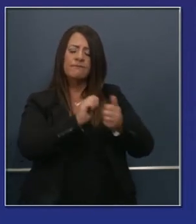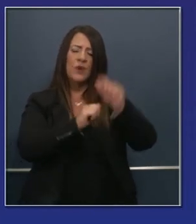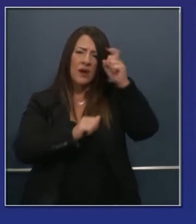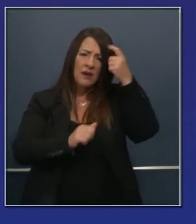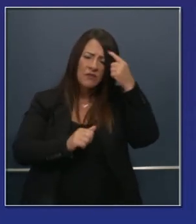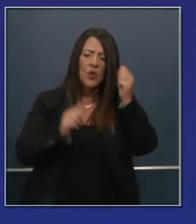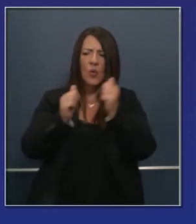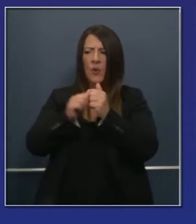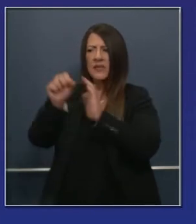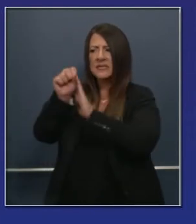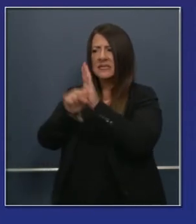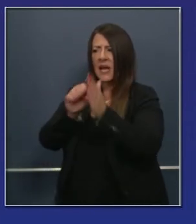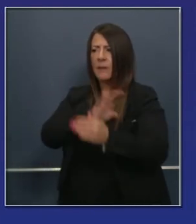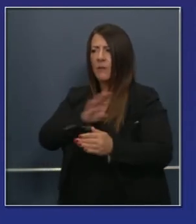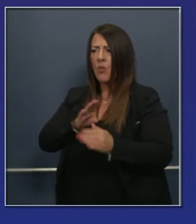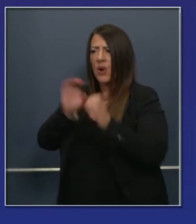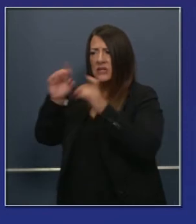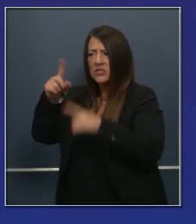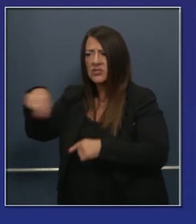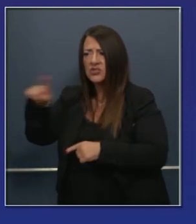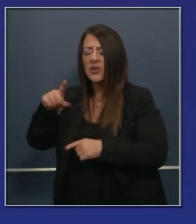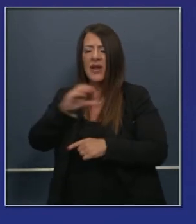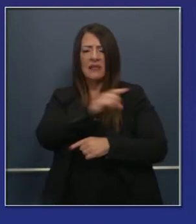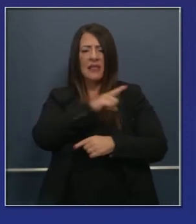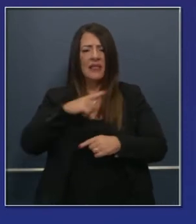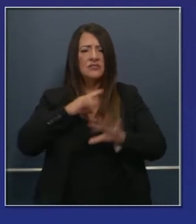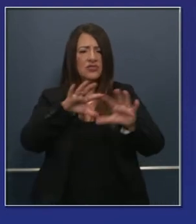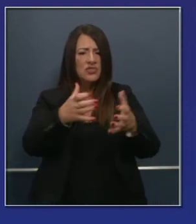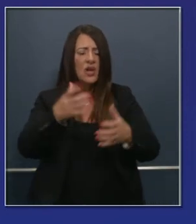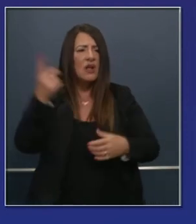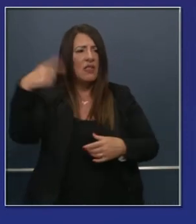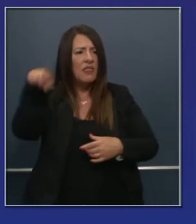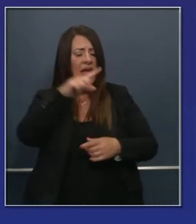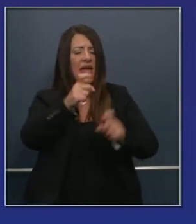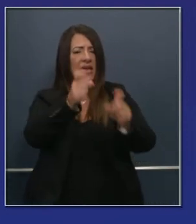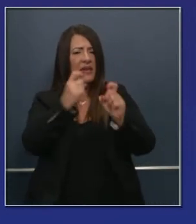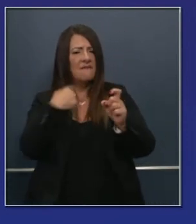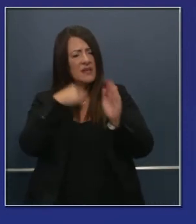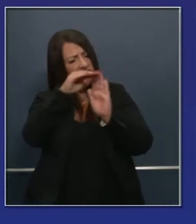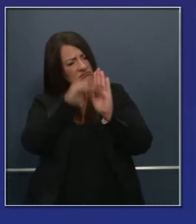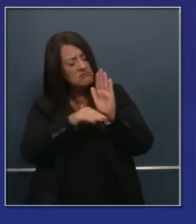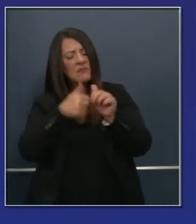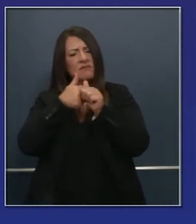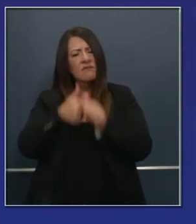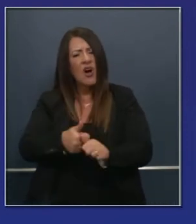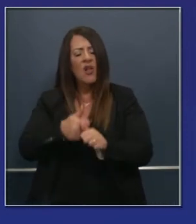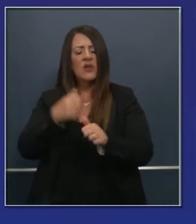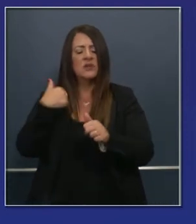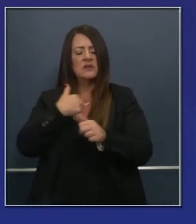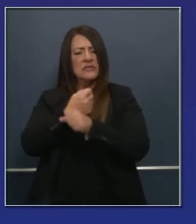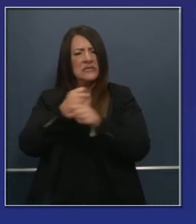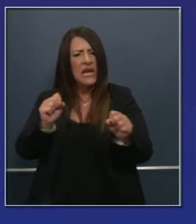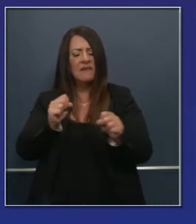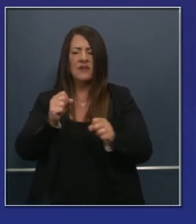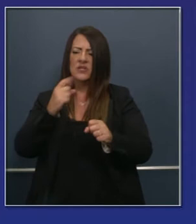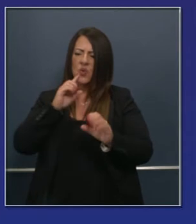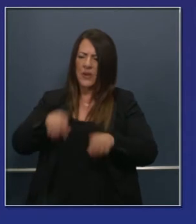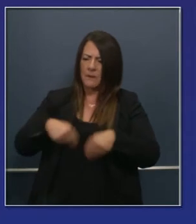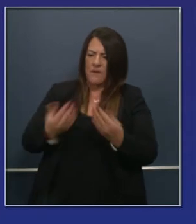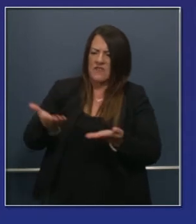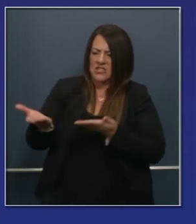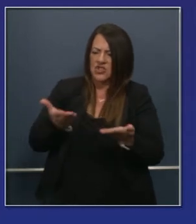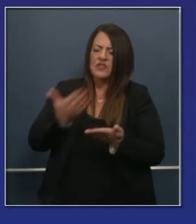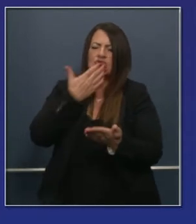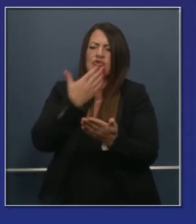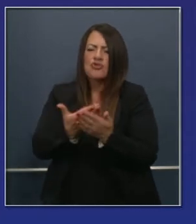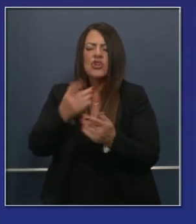de Salud Pública. Seguimos con las recomendaciones y nos aseguramos de que los estudiantes hagan